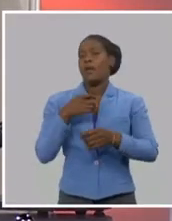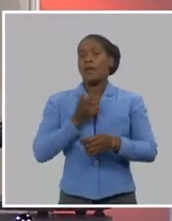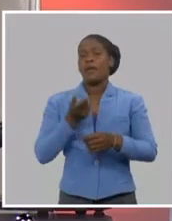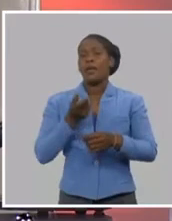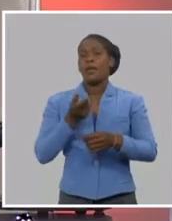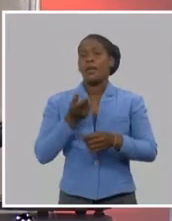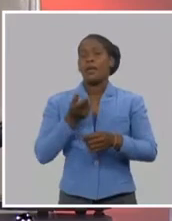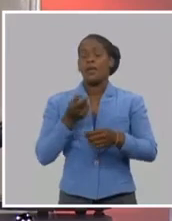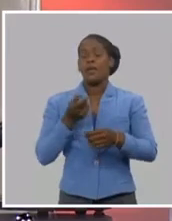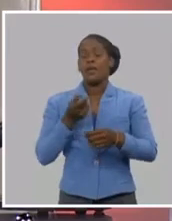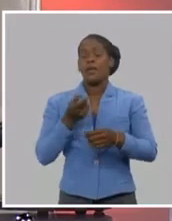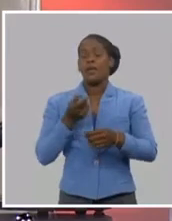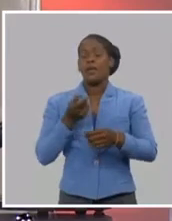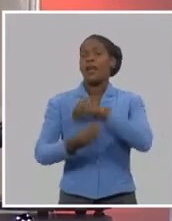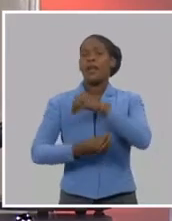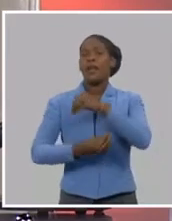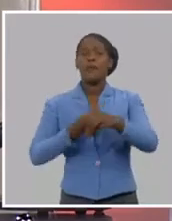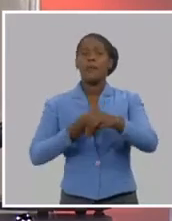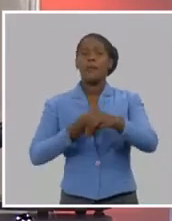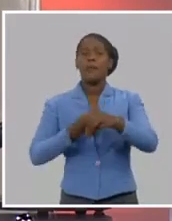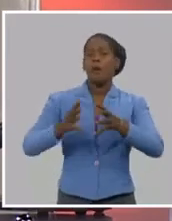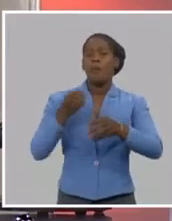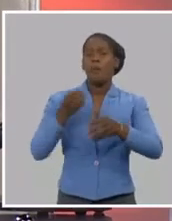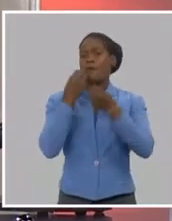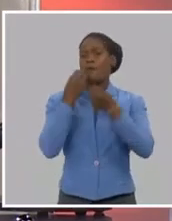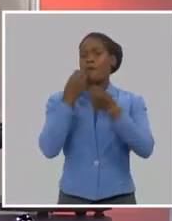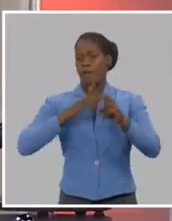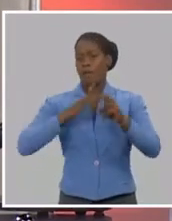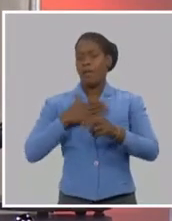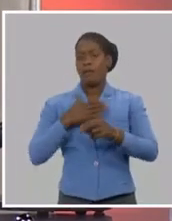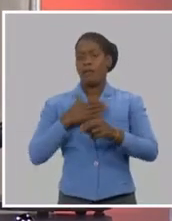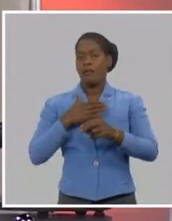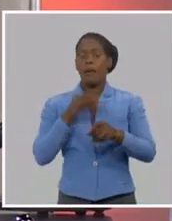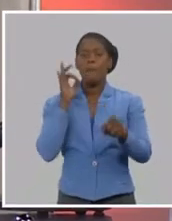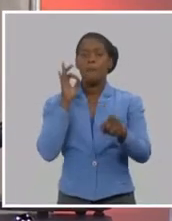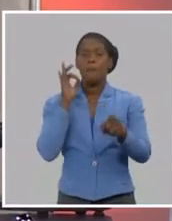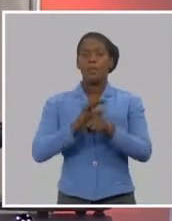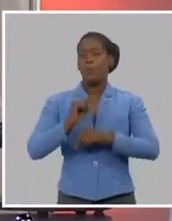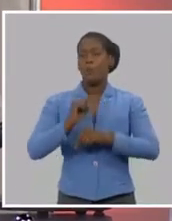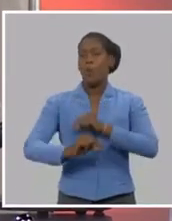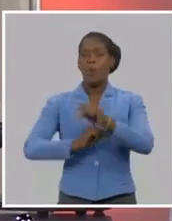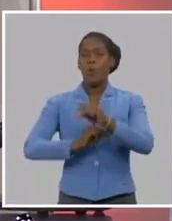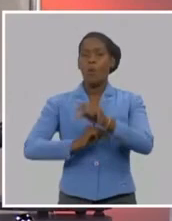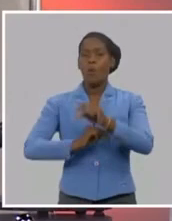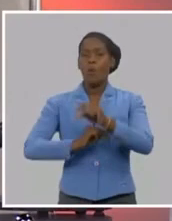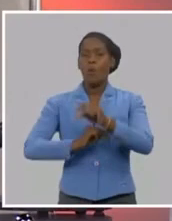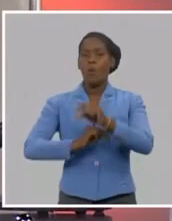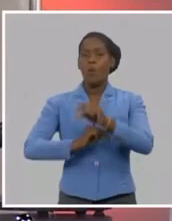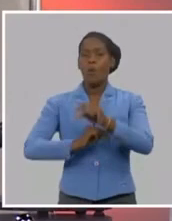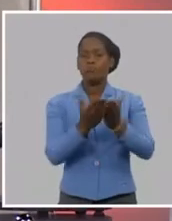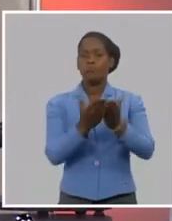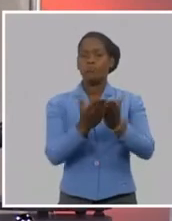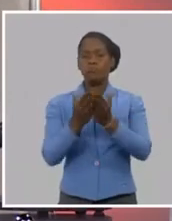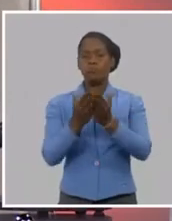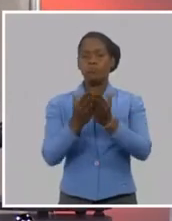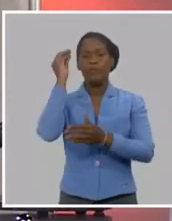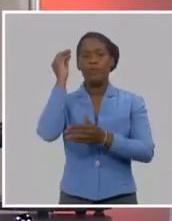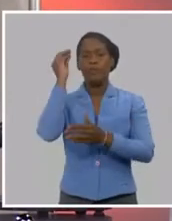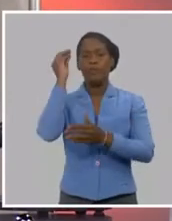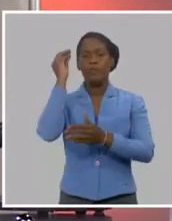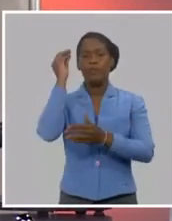empiezan a leer a Martí, termina siendo fervorosos martianos. Eso nos ha pasado con personas en el Centro de Estudios Martianos, de la India,